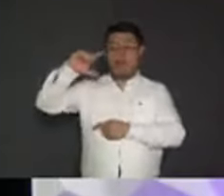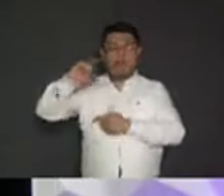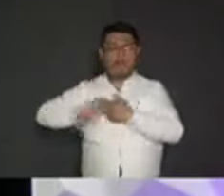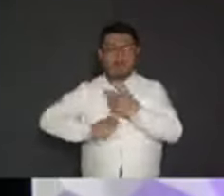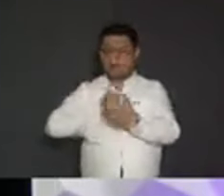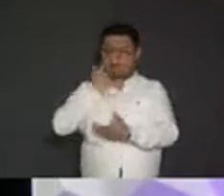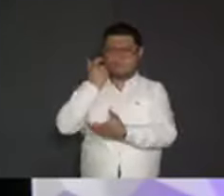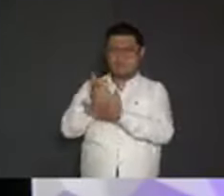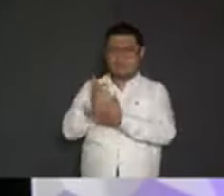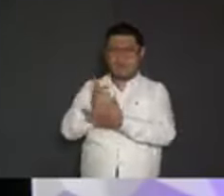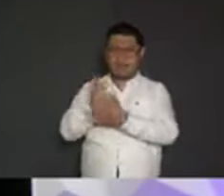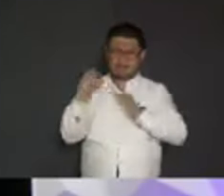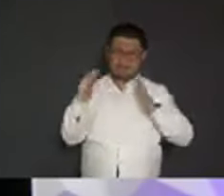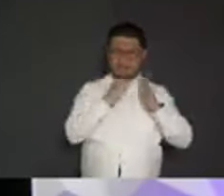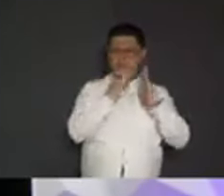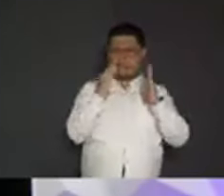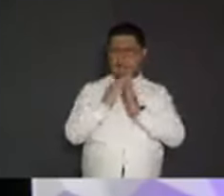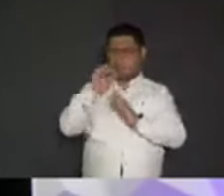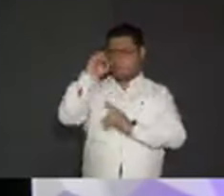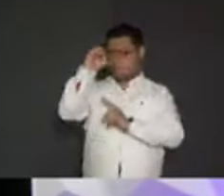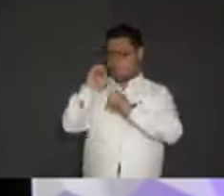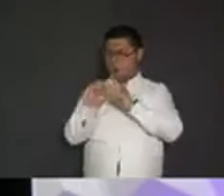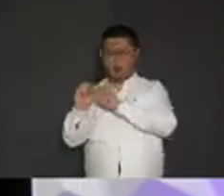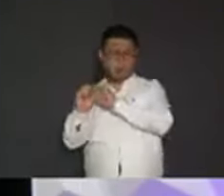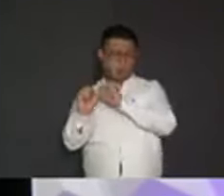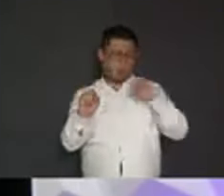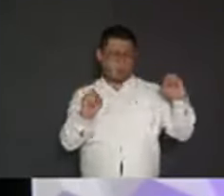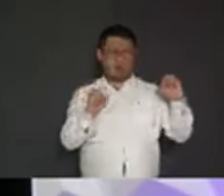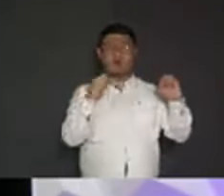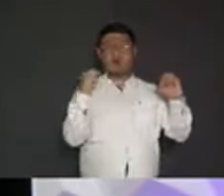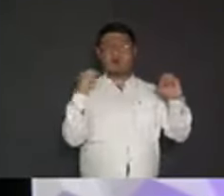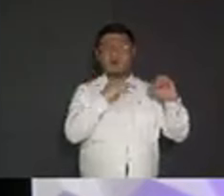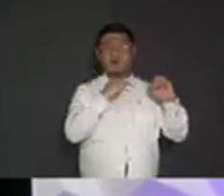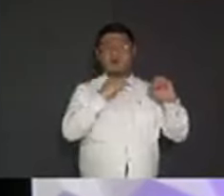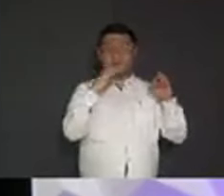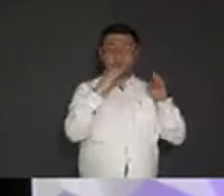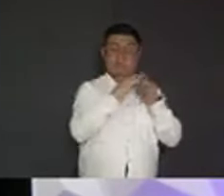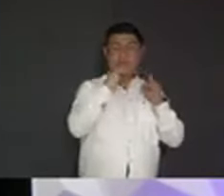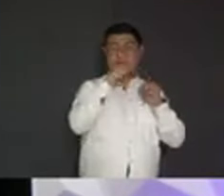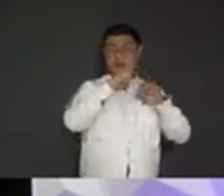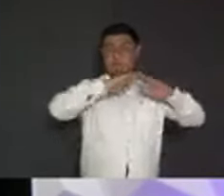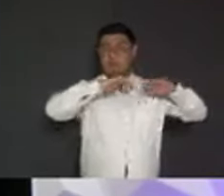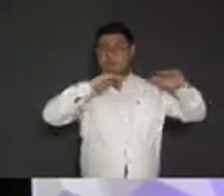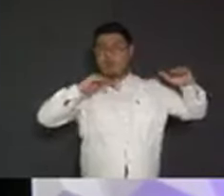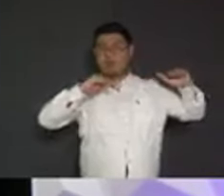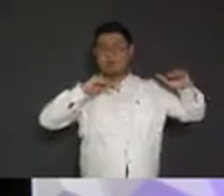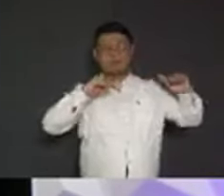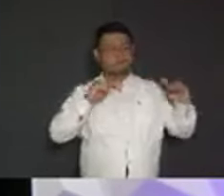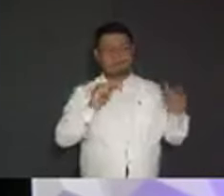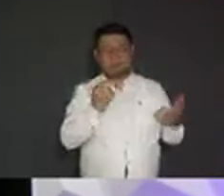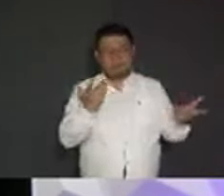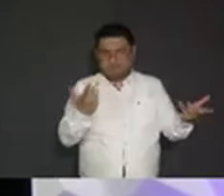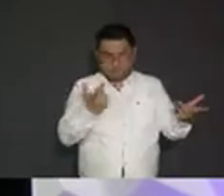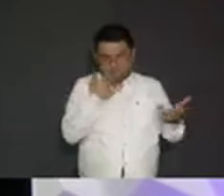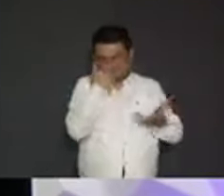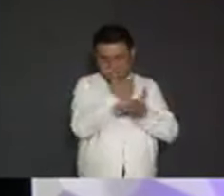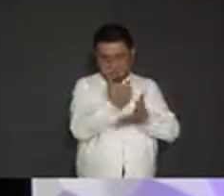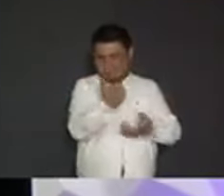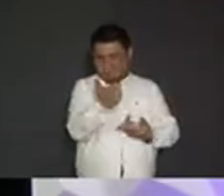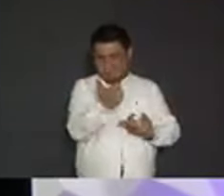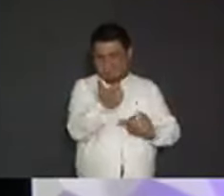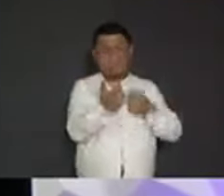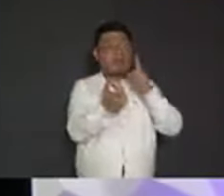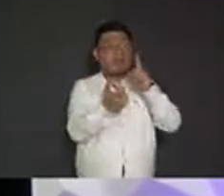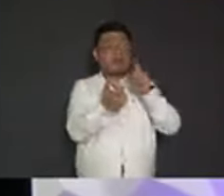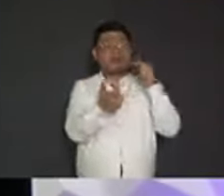de los predios del oriente del Estado. al estar cerca de la costa, por supuesto que no tienen ese precio. Y si él